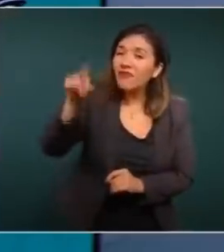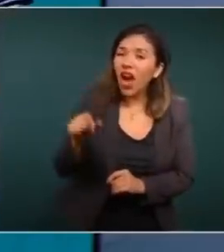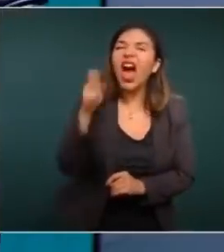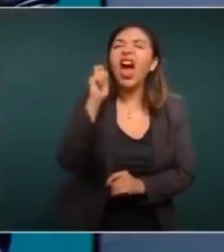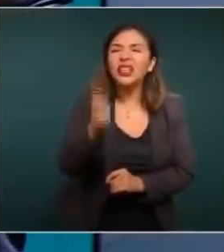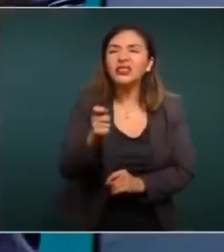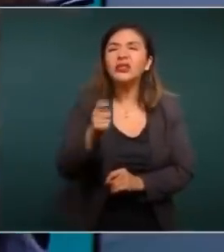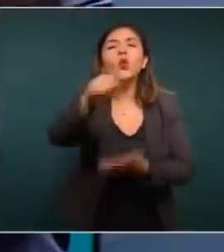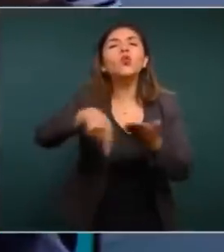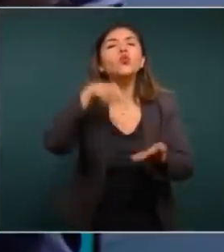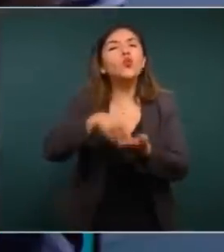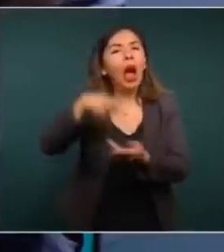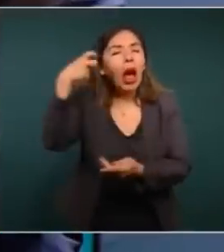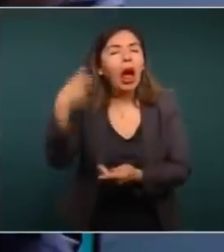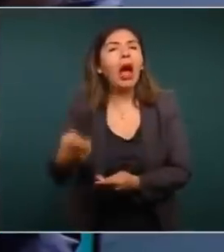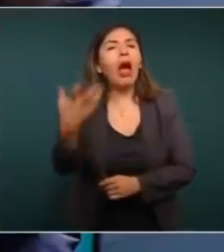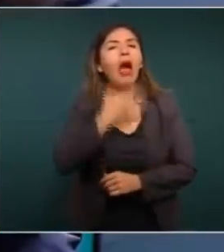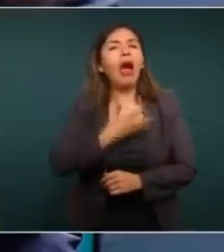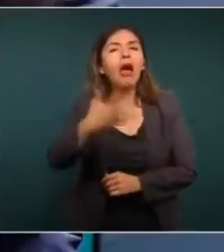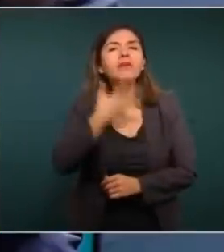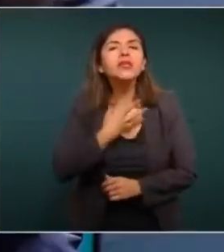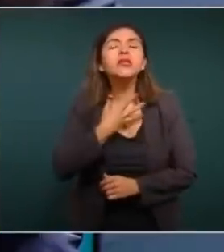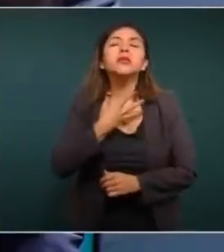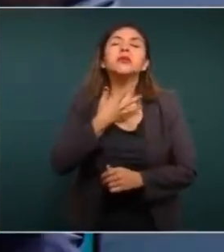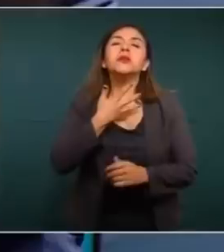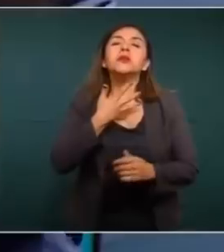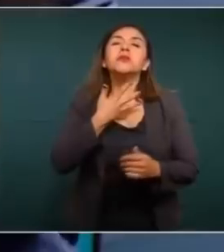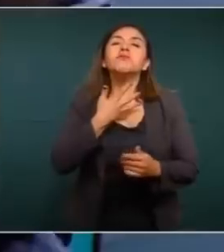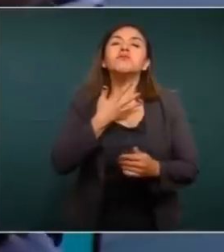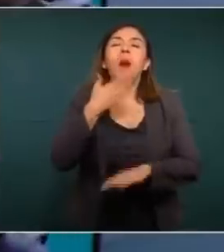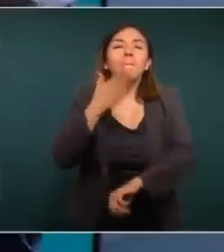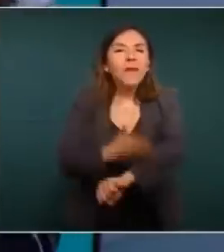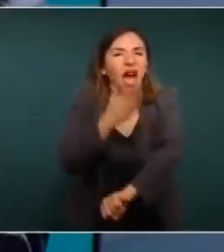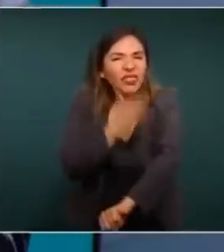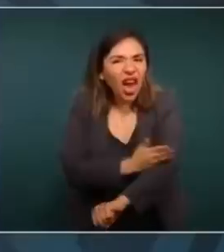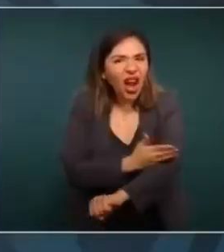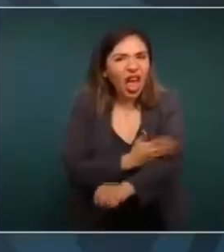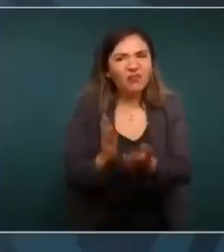hablando de sitios donde hay maderas